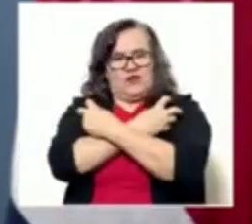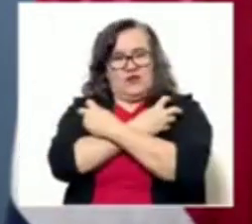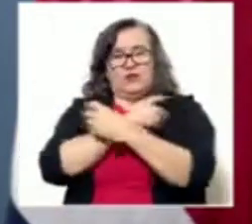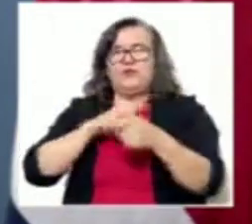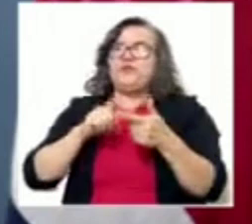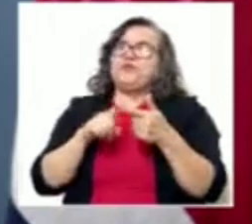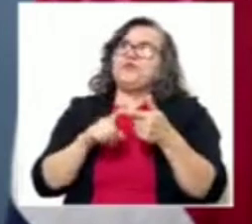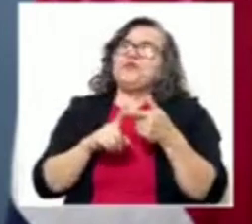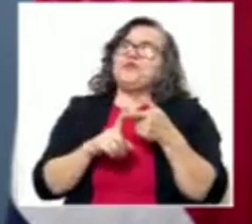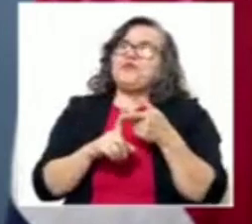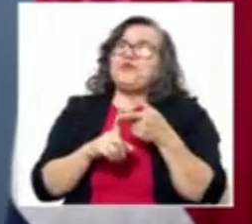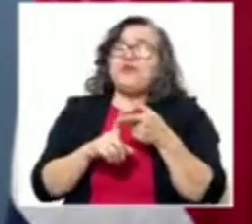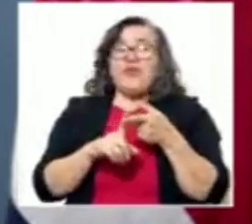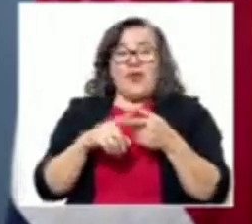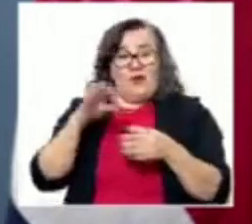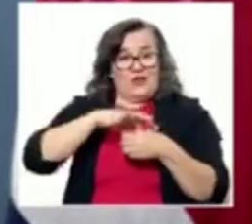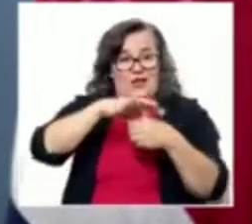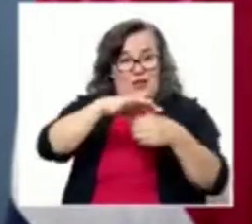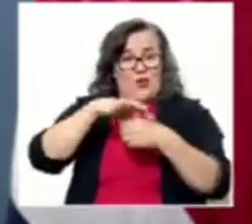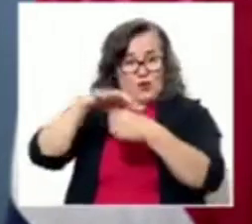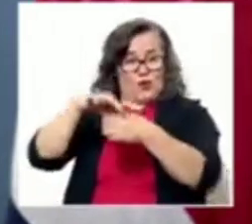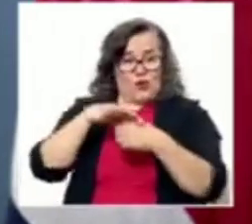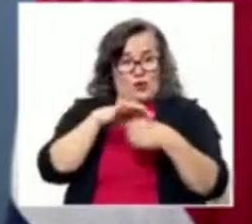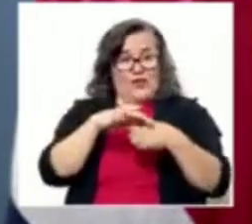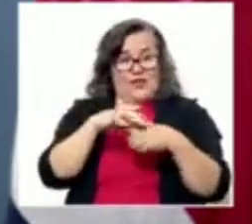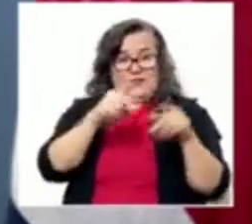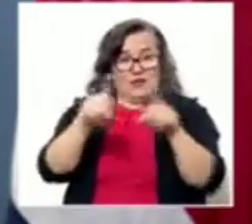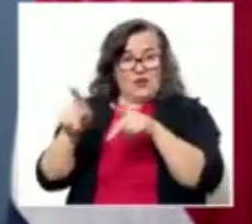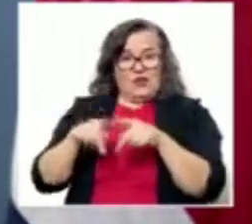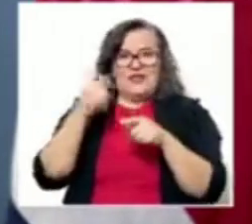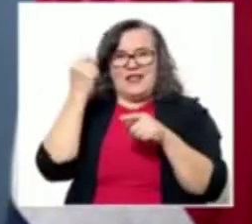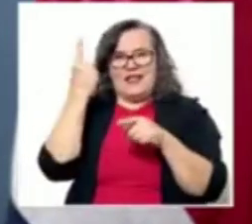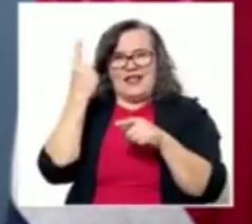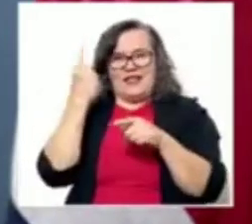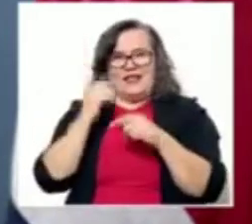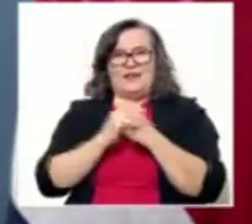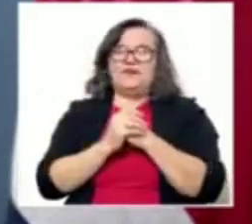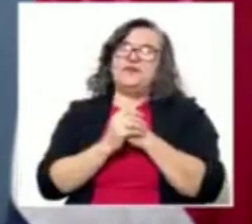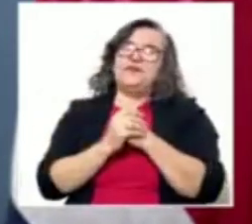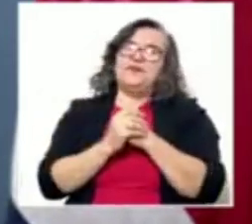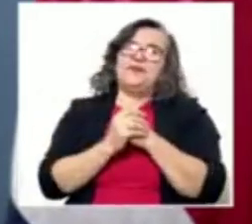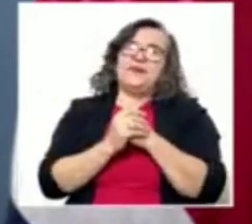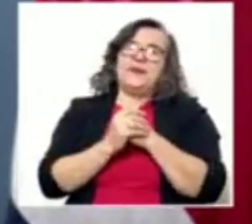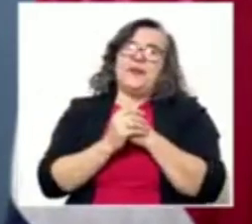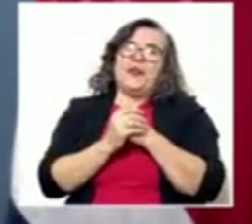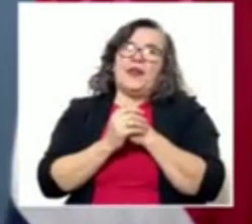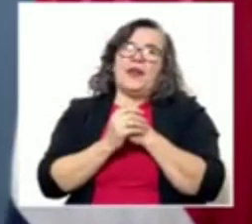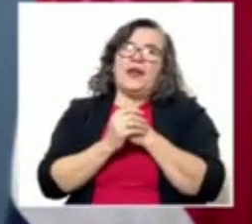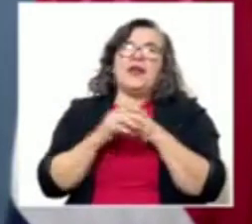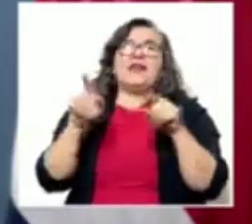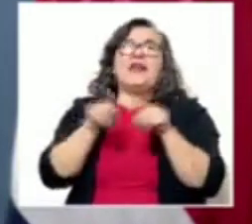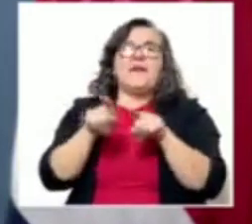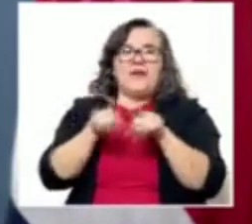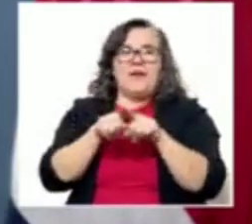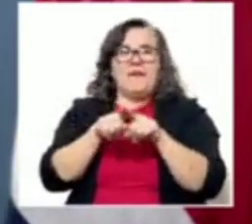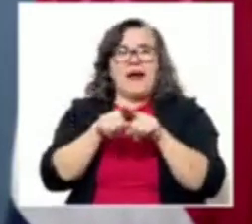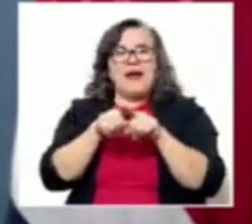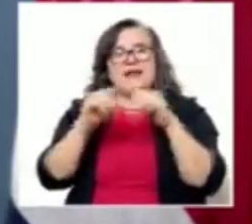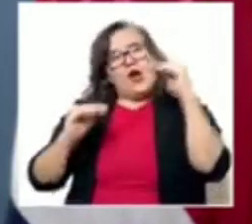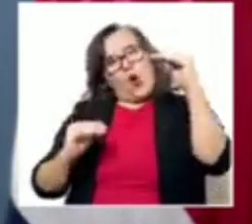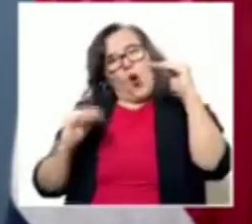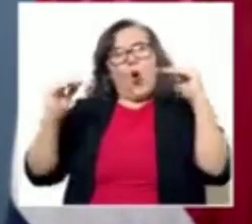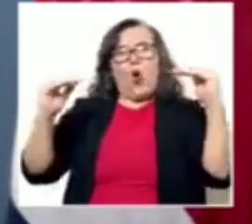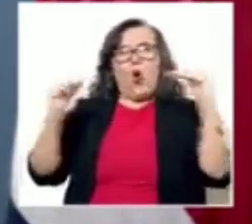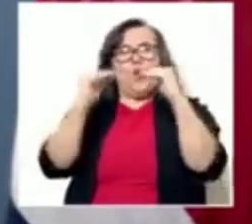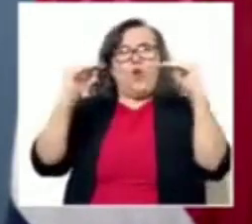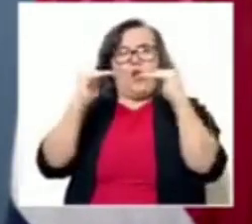los señores agricultores y las señoras agricultores entienden qué dicen, también van a ser homologados, no solo